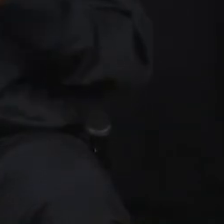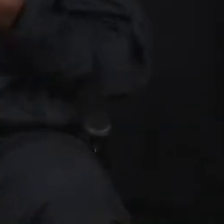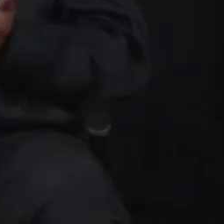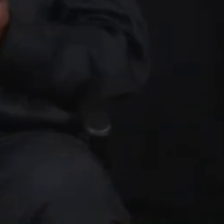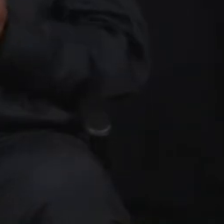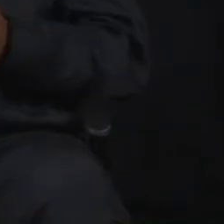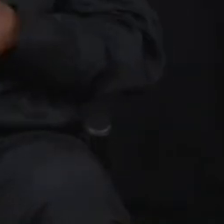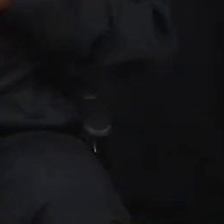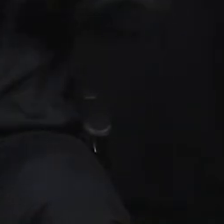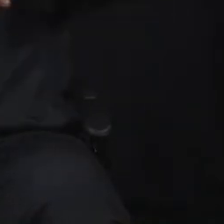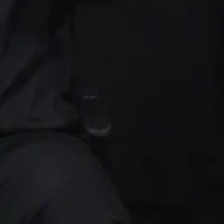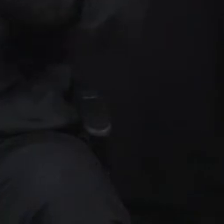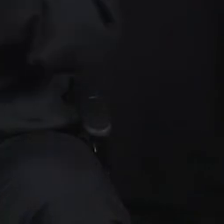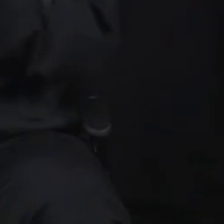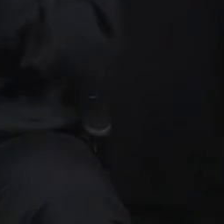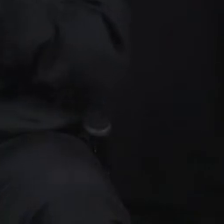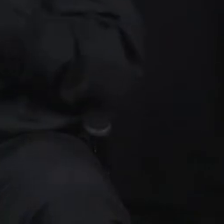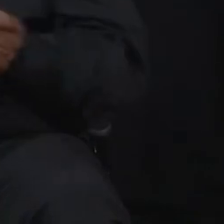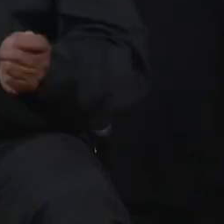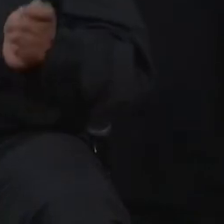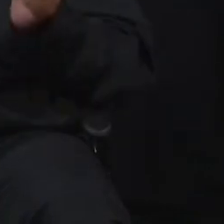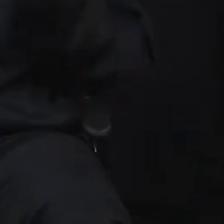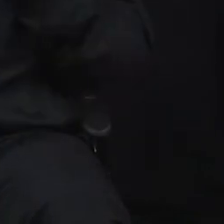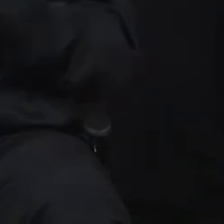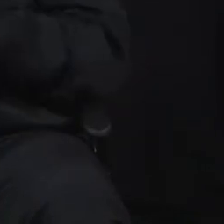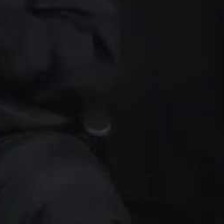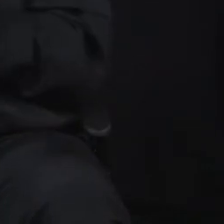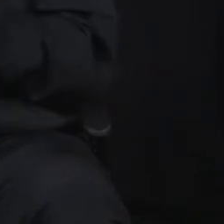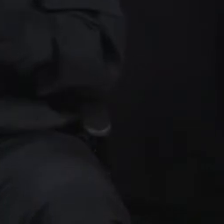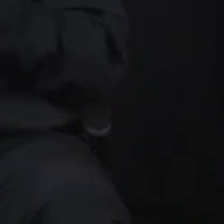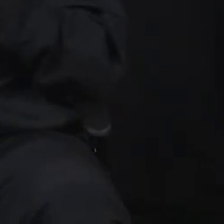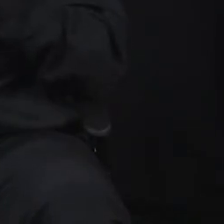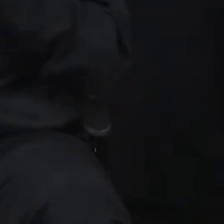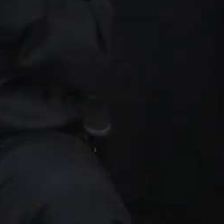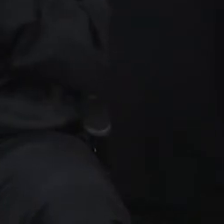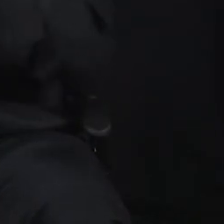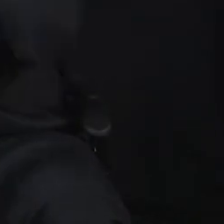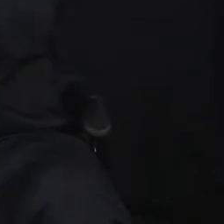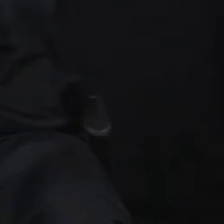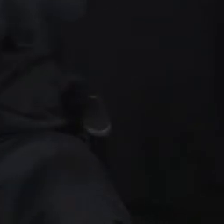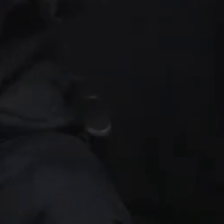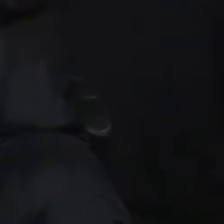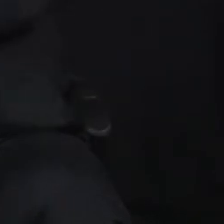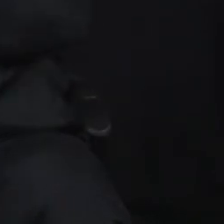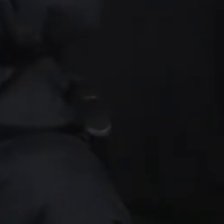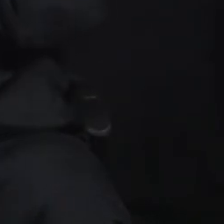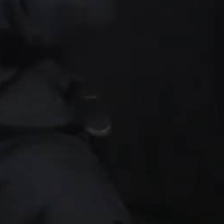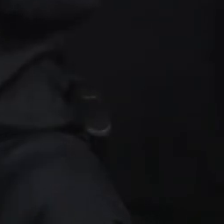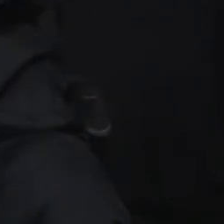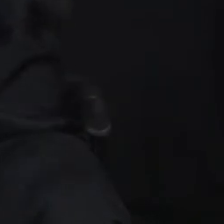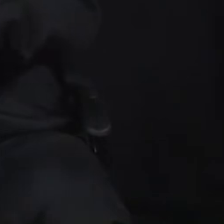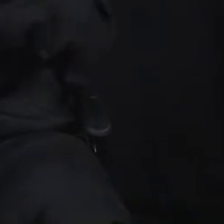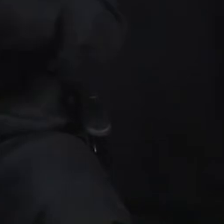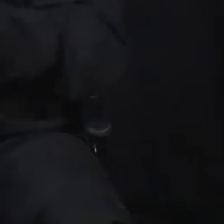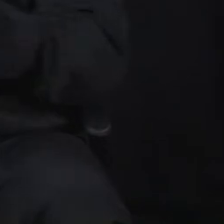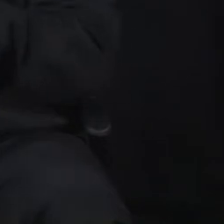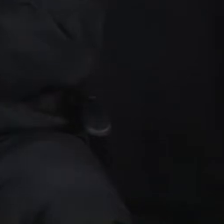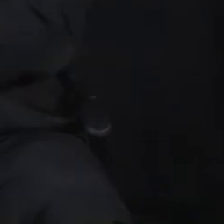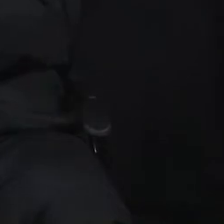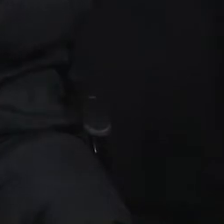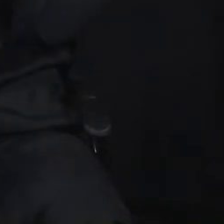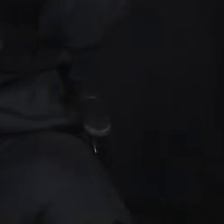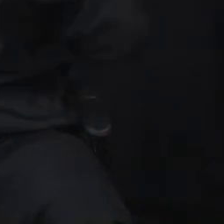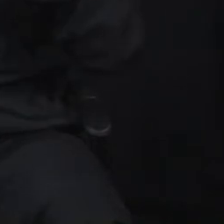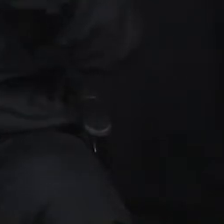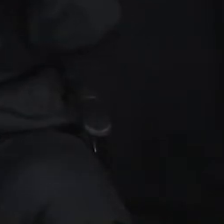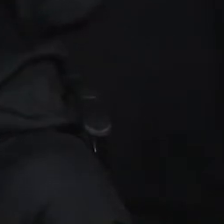objetivos es la educación para los menores, los niños sordos, para que también su calidad de vida y su futuro mejore. Obviamente,